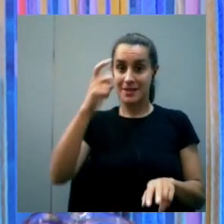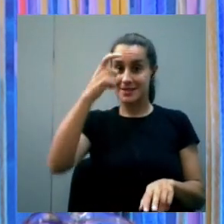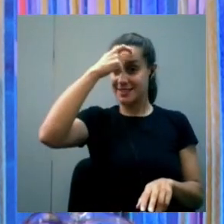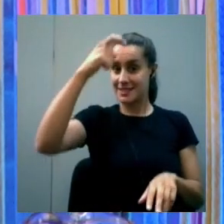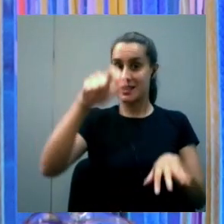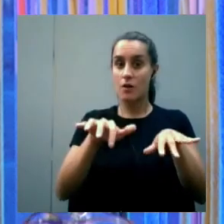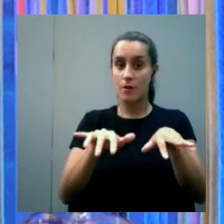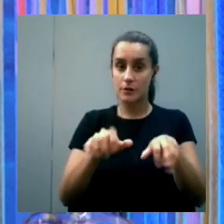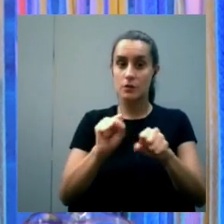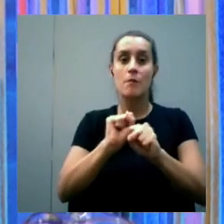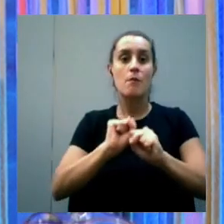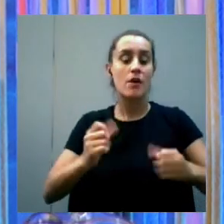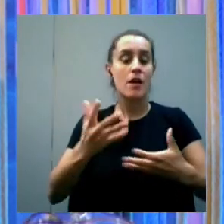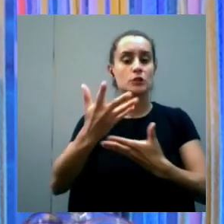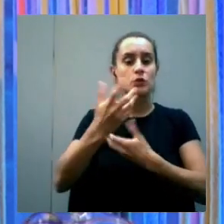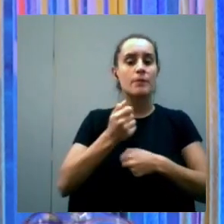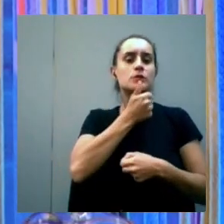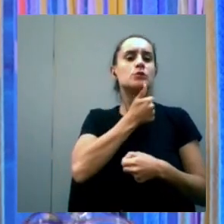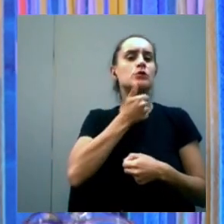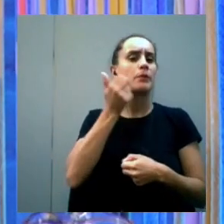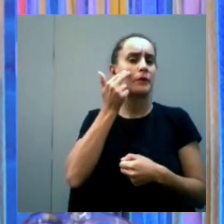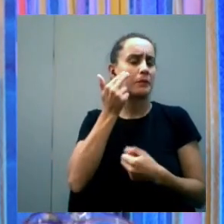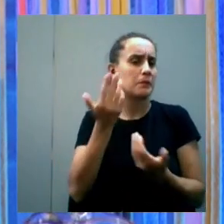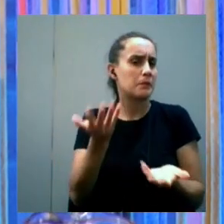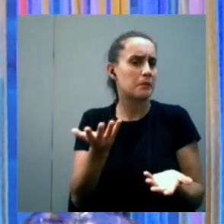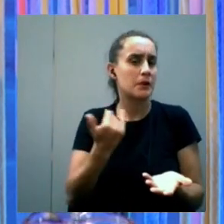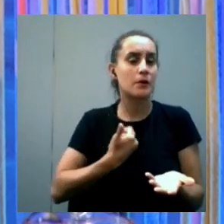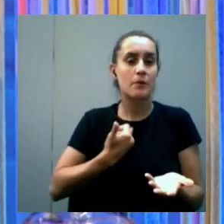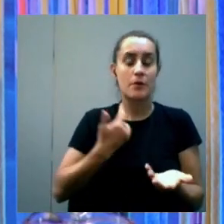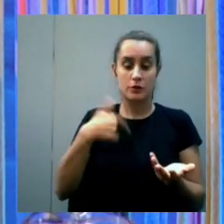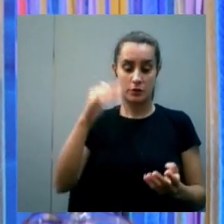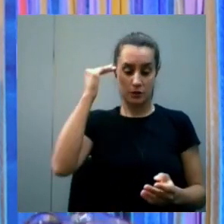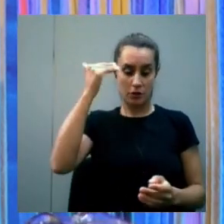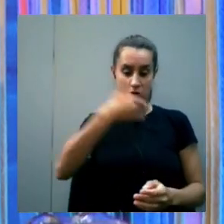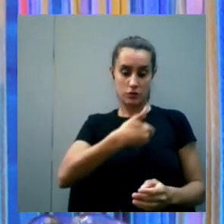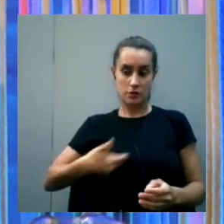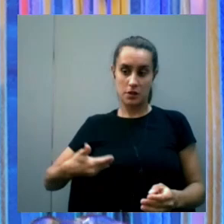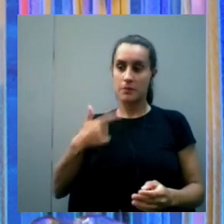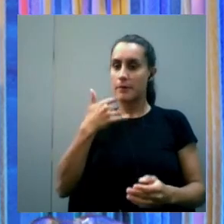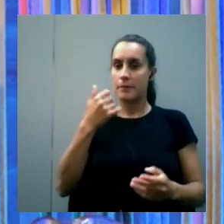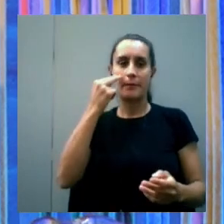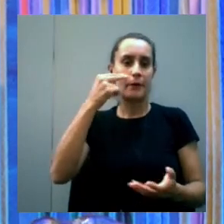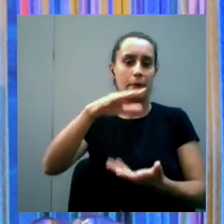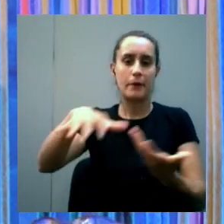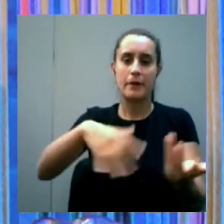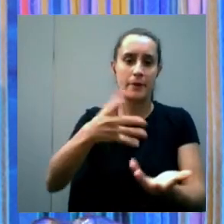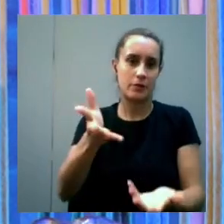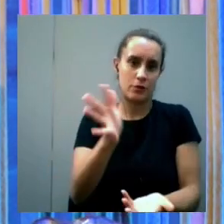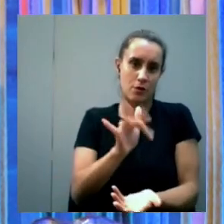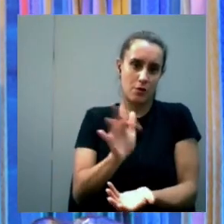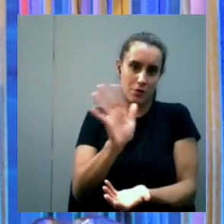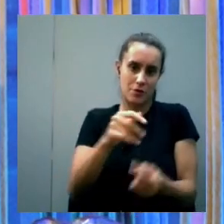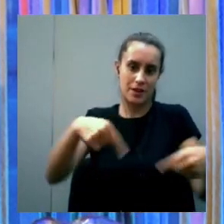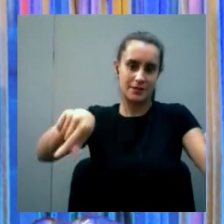a resolver problemas ¿no? entonces el docente se enfrenta a problemas en su aula de manera diaria y los estudiantes